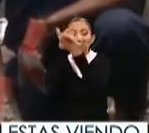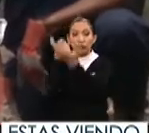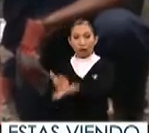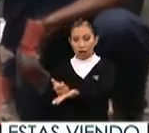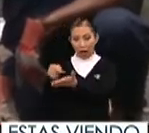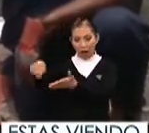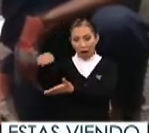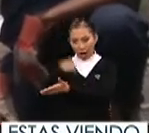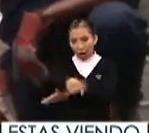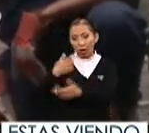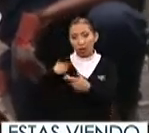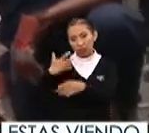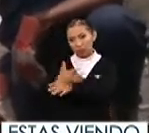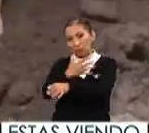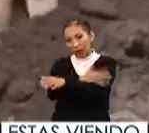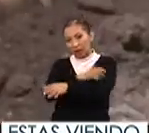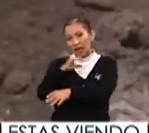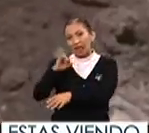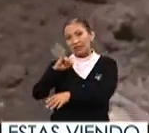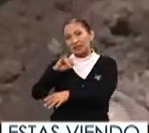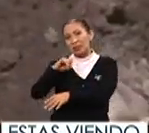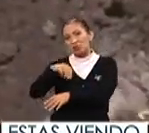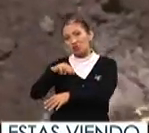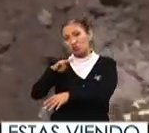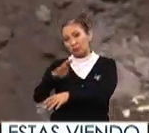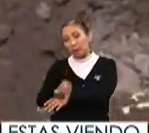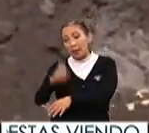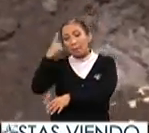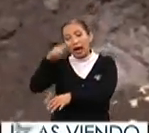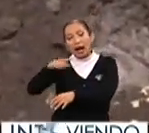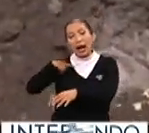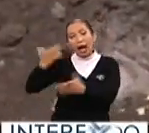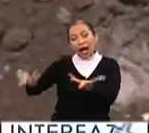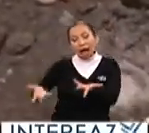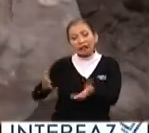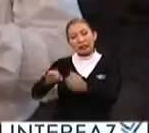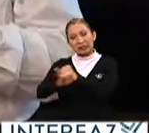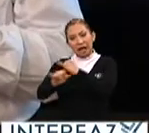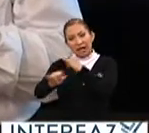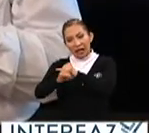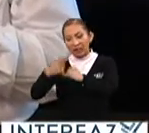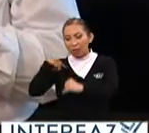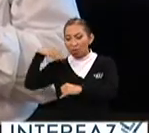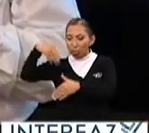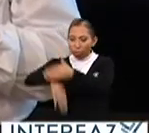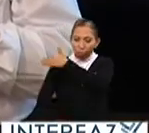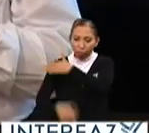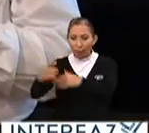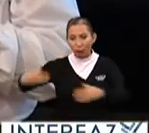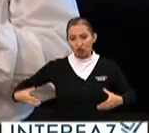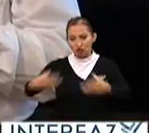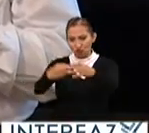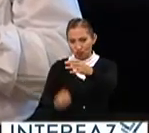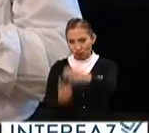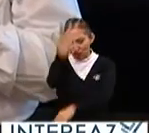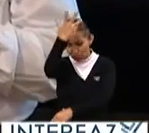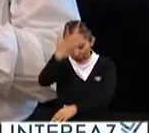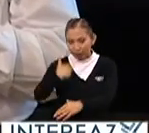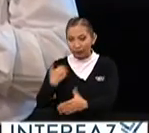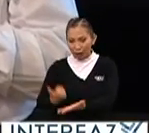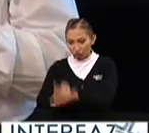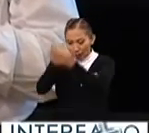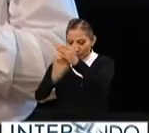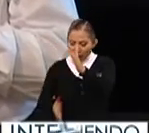con los colegas del INSI BUME para levantar las redes que estuviesen caídas debido a la erupción y en